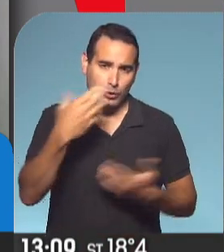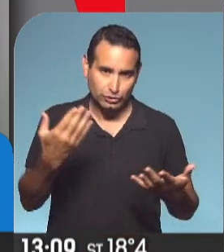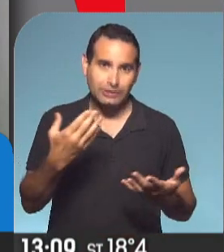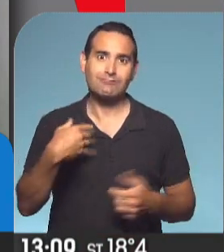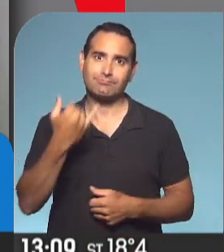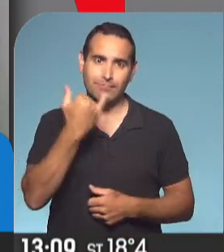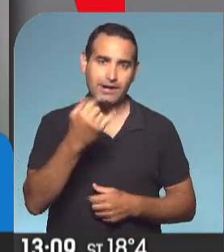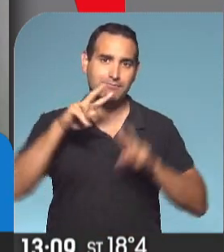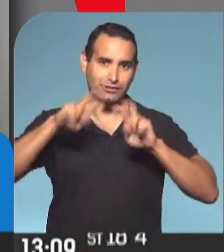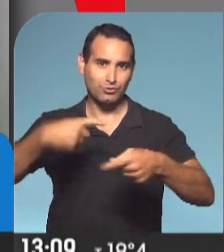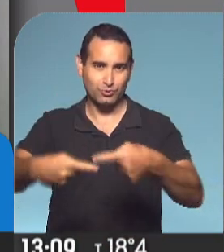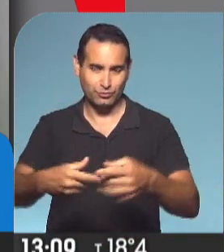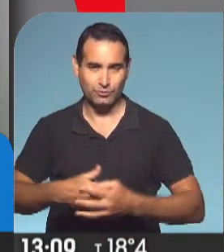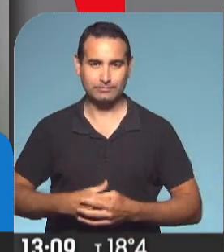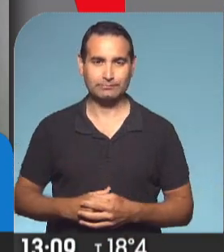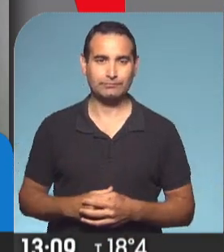avanzar con la investigación.